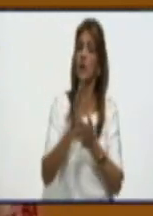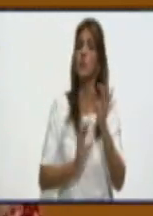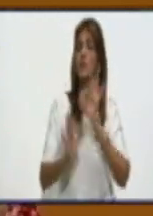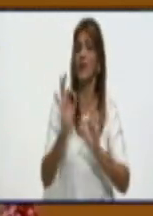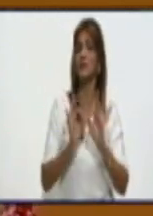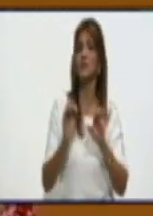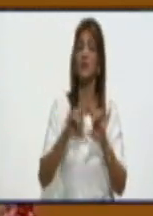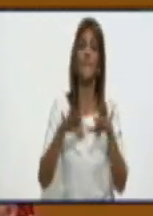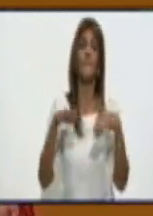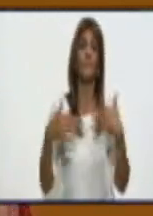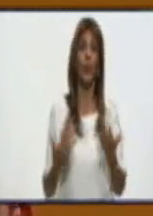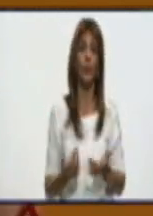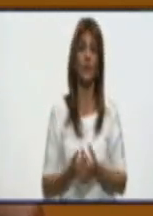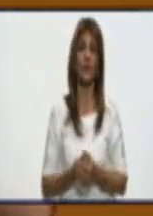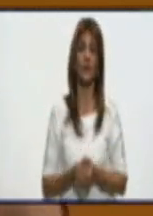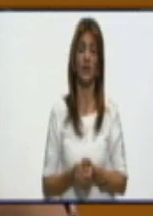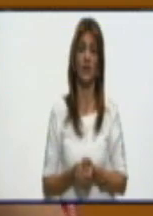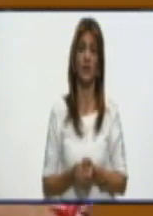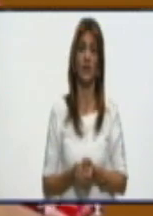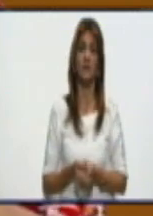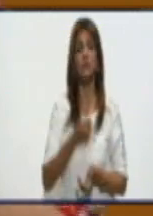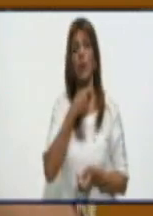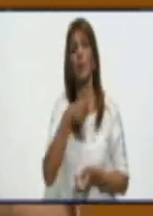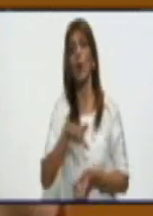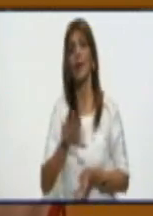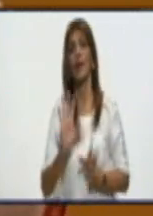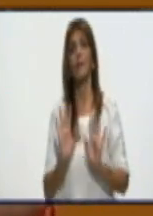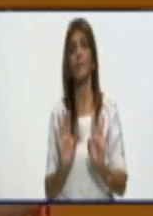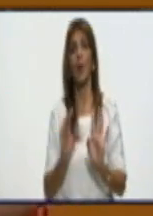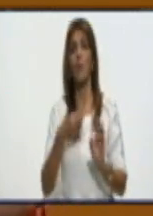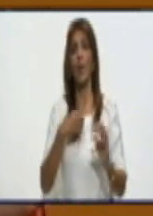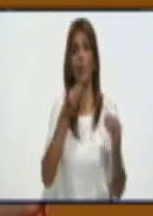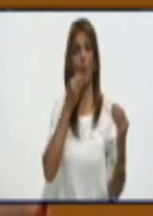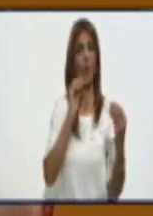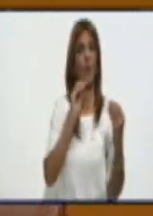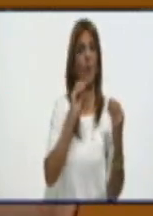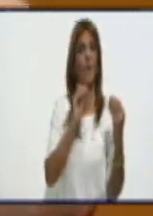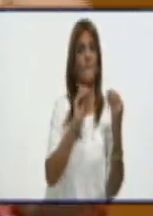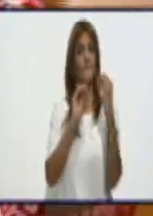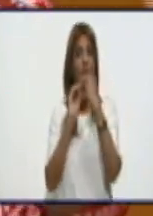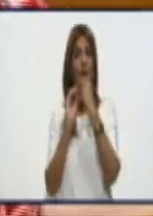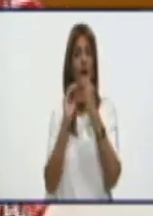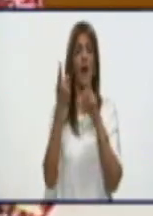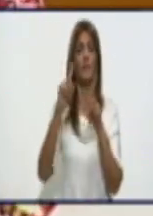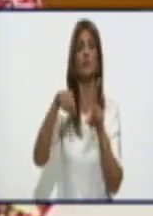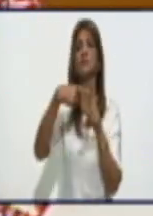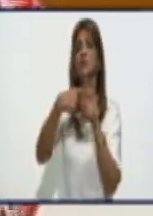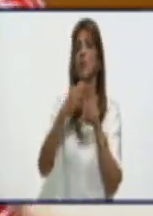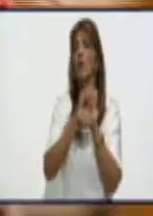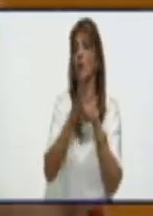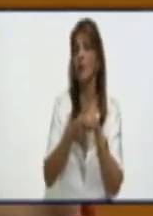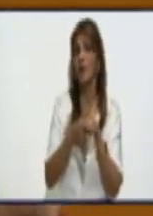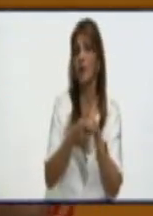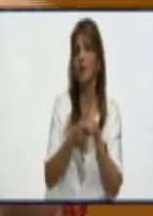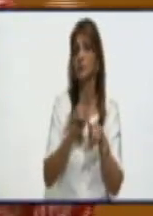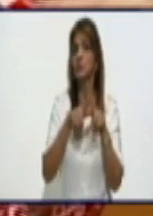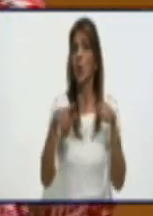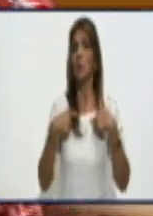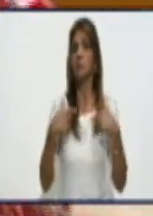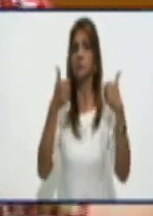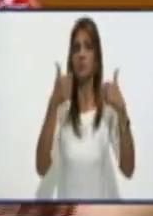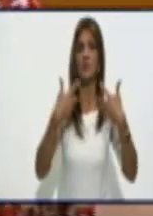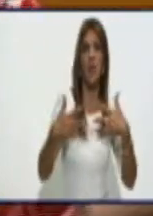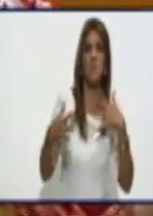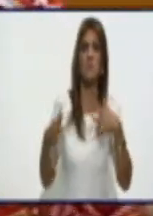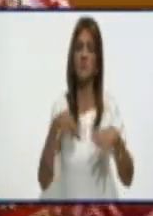vez yo me ponga en contacto con el virus y como ya yo estoy vacunada, yo la pase asintomática. Pero yo sí transmito y yo entonces le